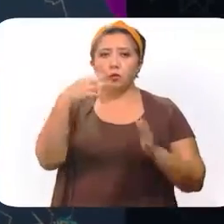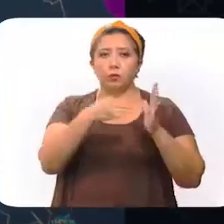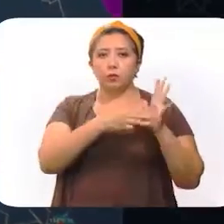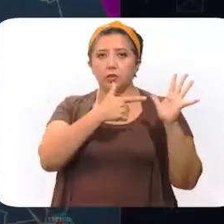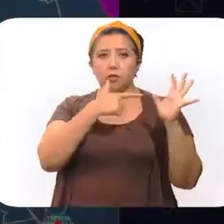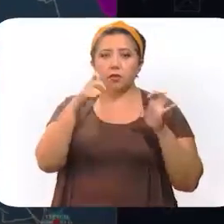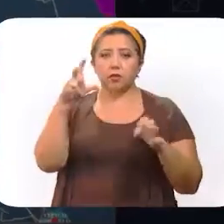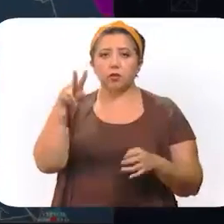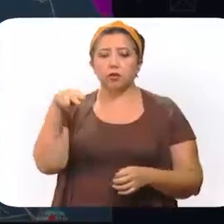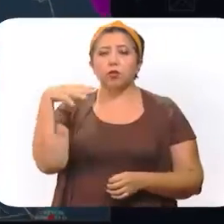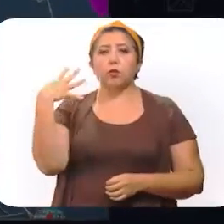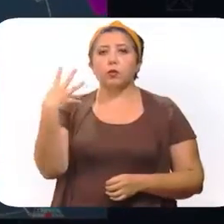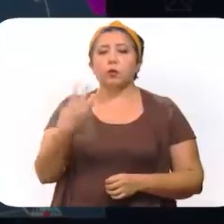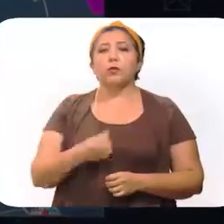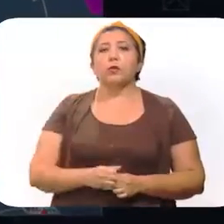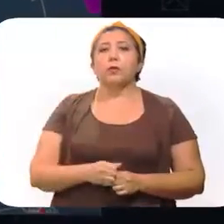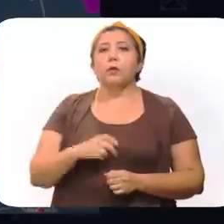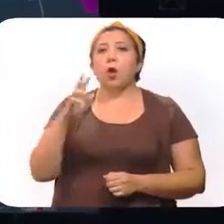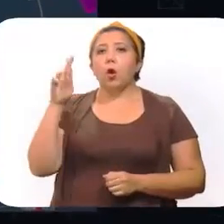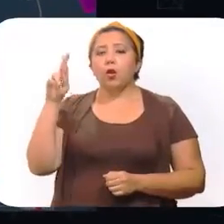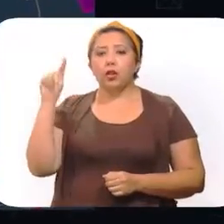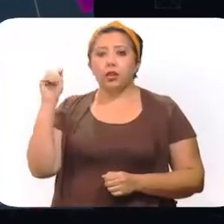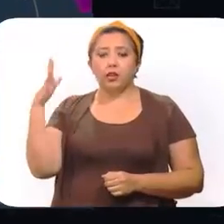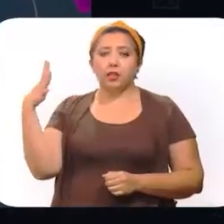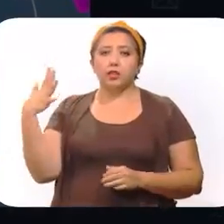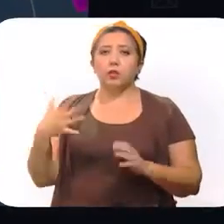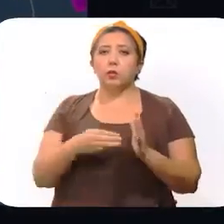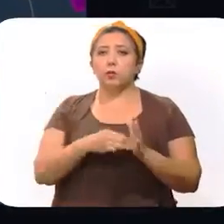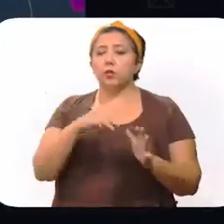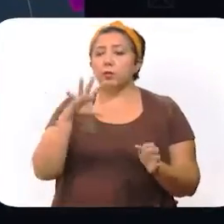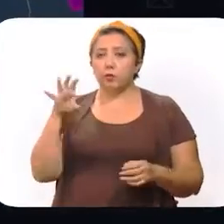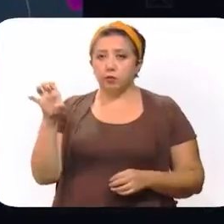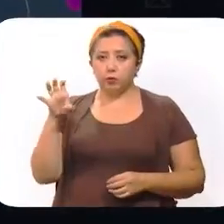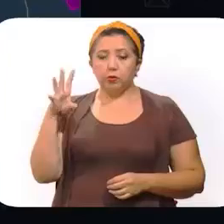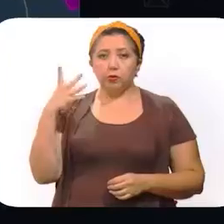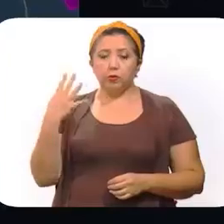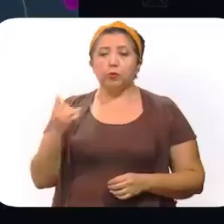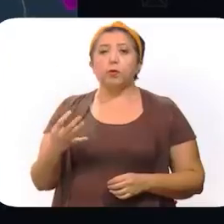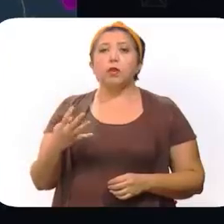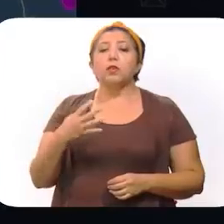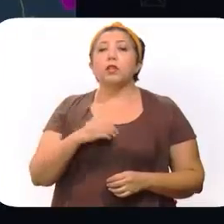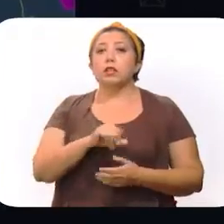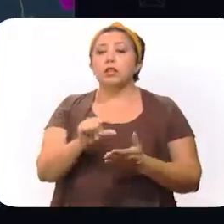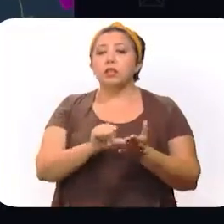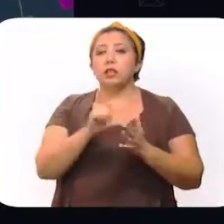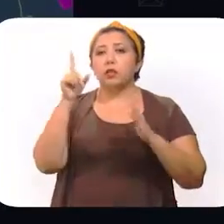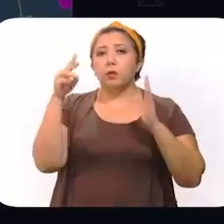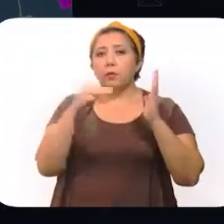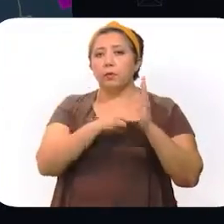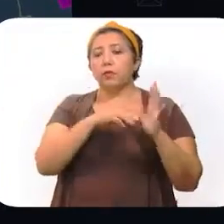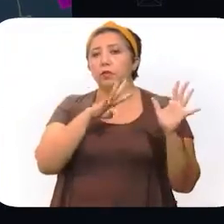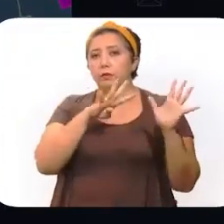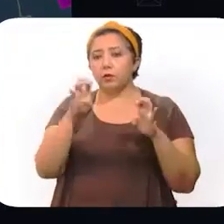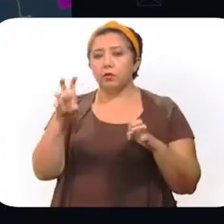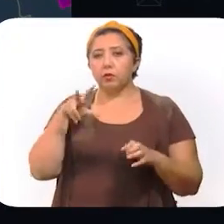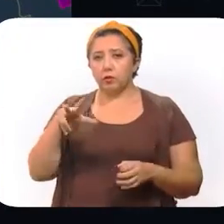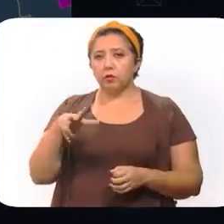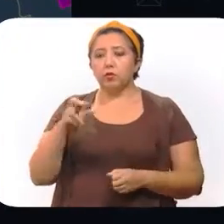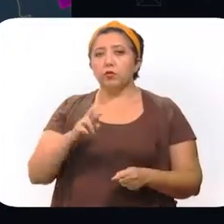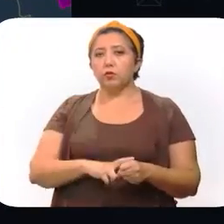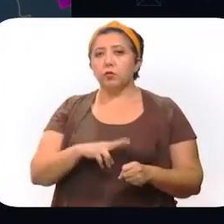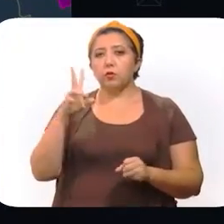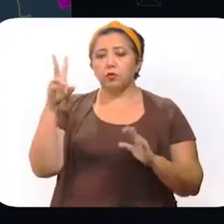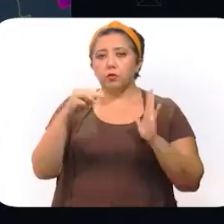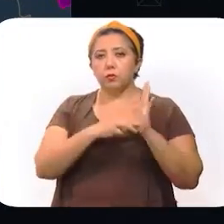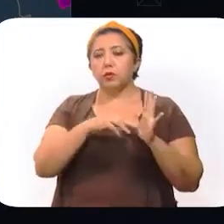,784, en la zona oriente 5,454, en la zona centro 1,918, en la zona